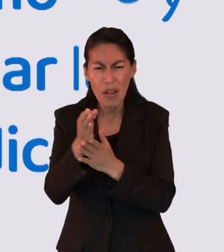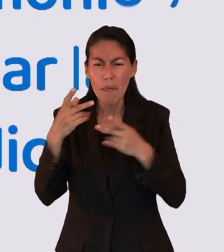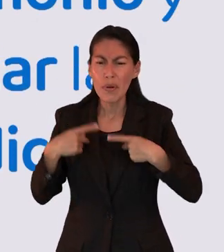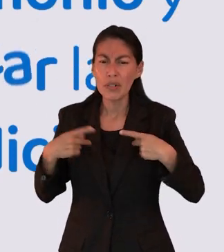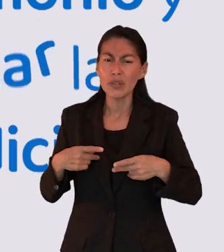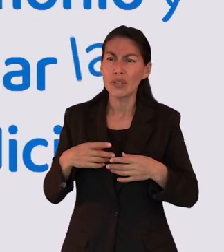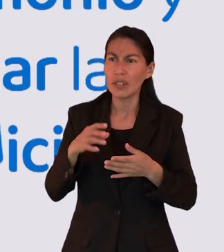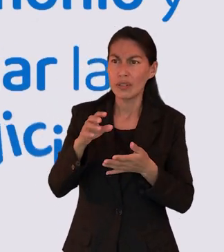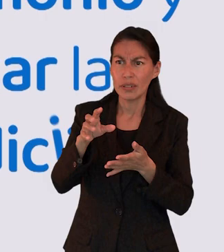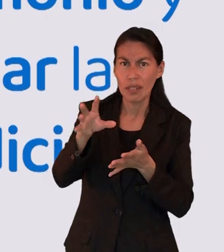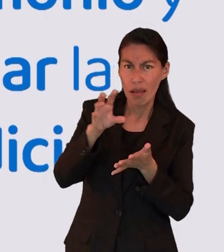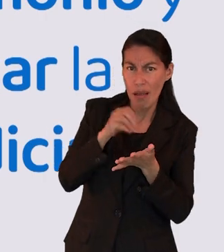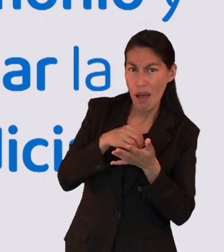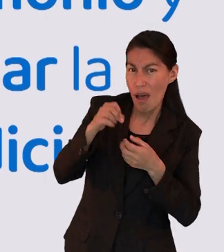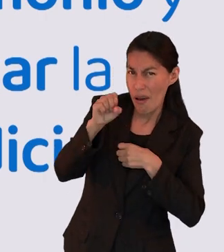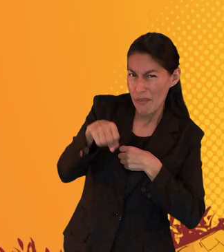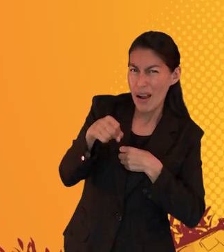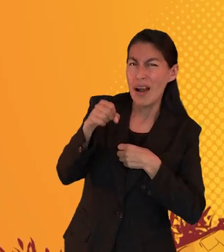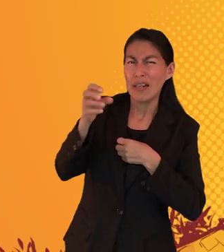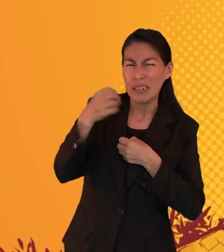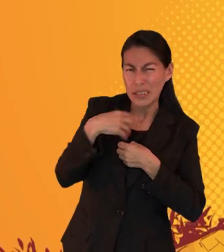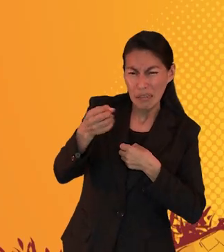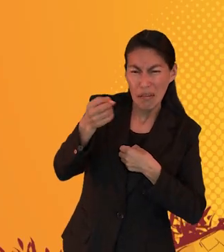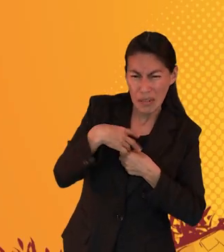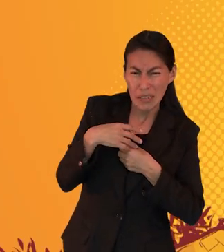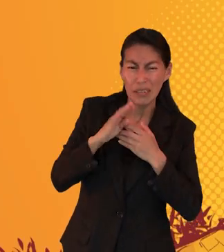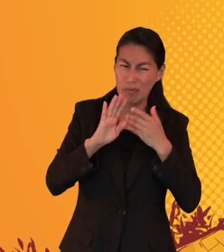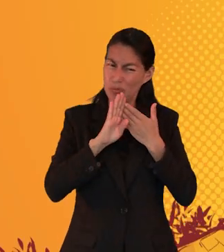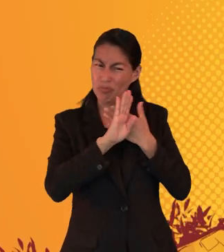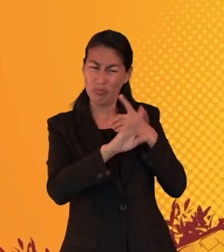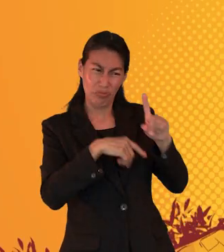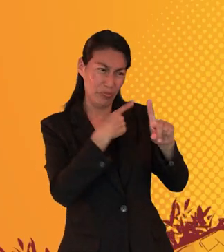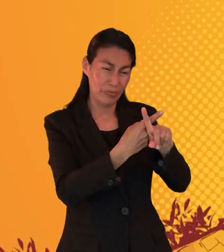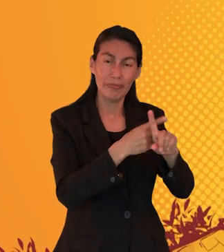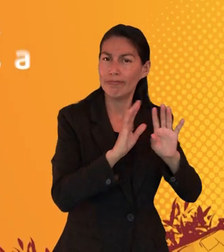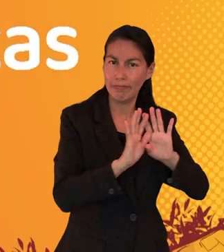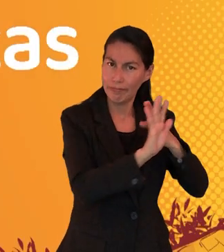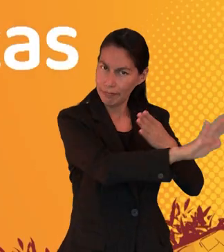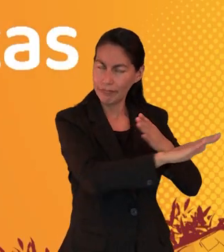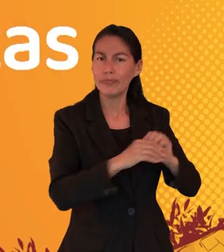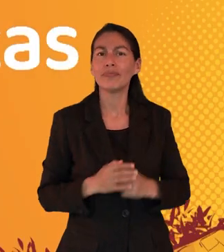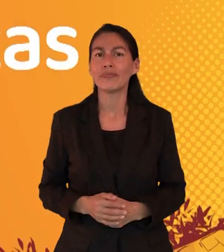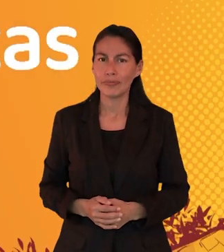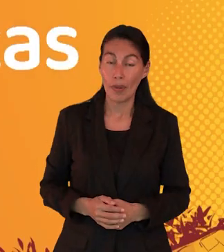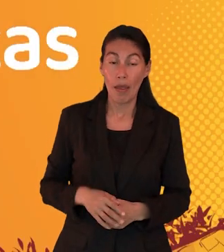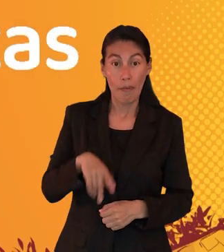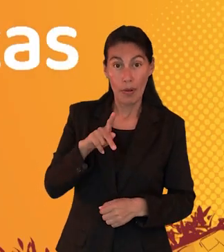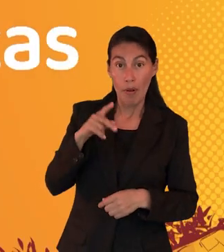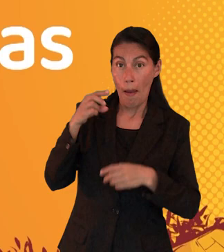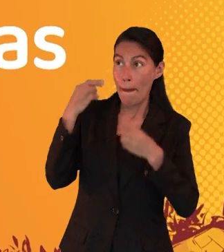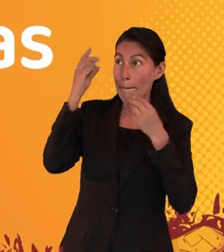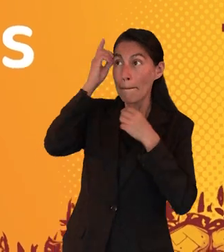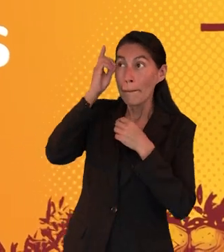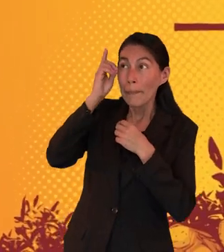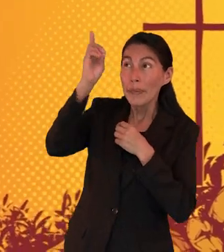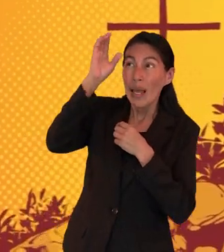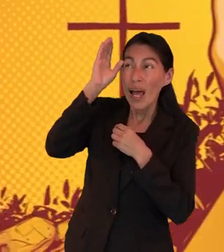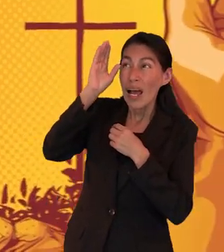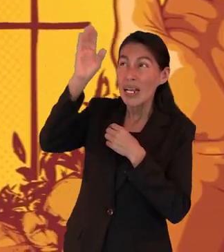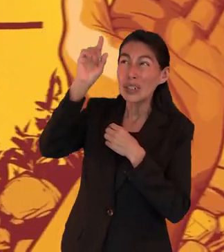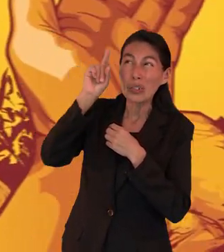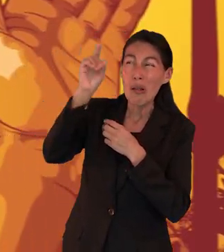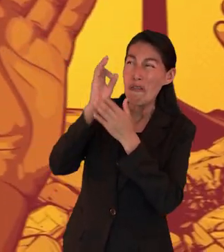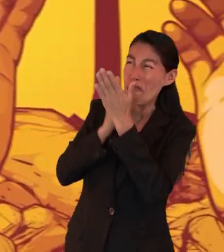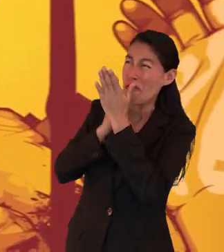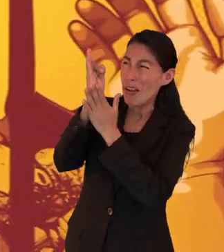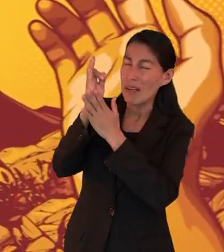matrimonio y evitar la codicia. Pablo advierte a su audiencia que no siga enseñanzas extrañas, sino que siga al maestro